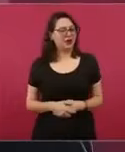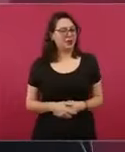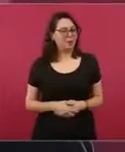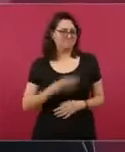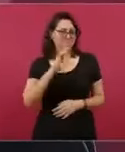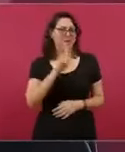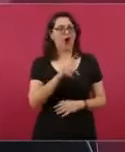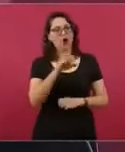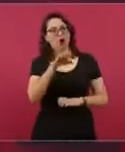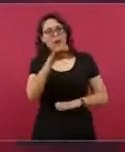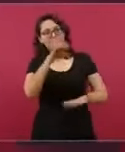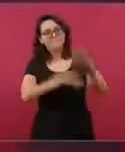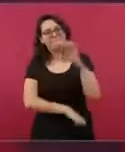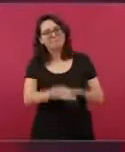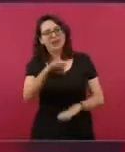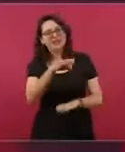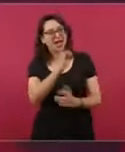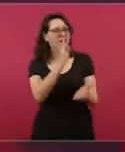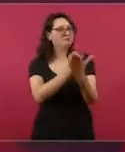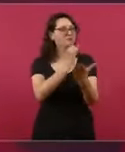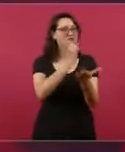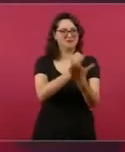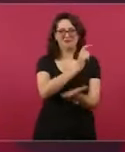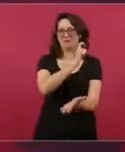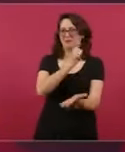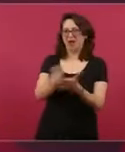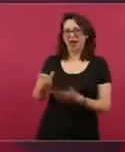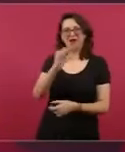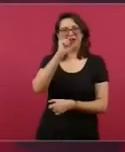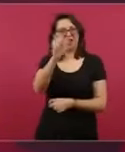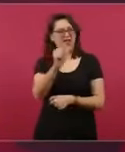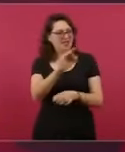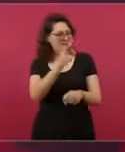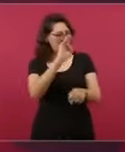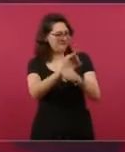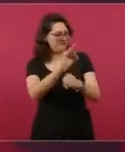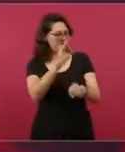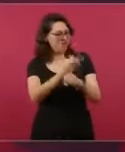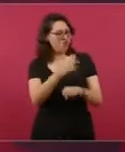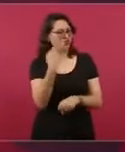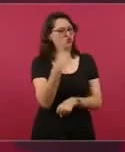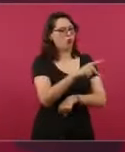pagar impuestos cuando vendió Banamex.